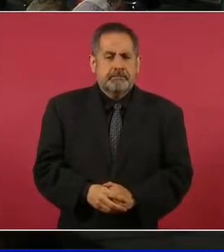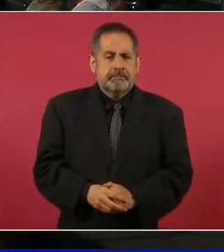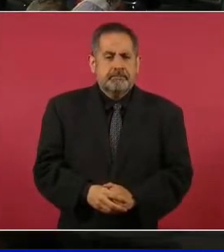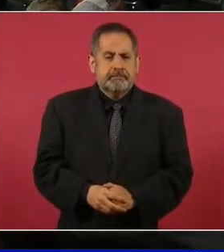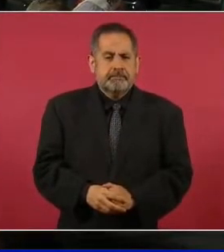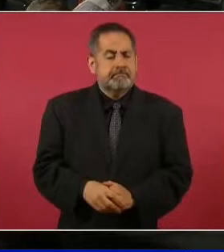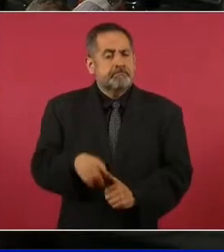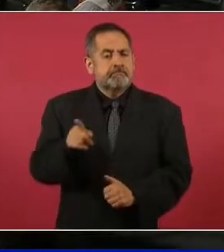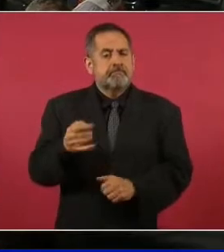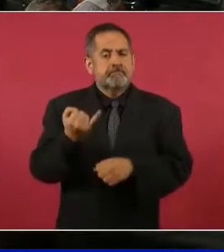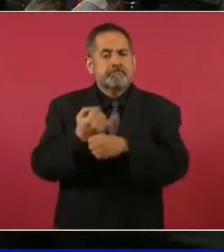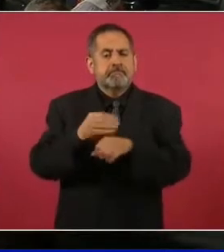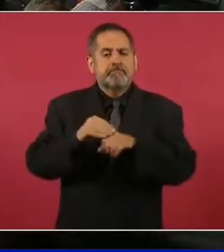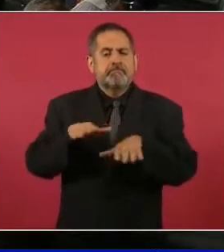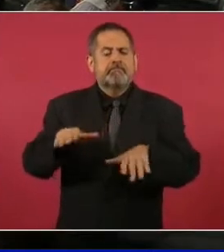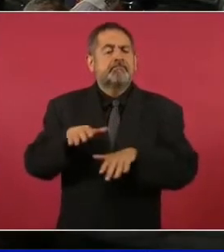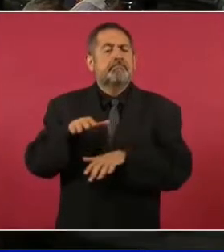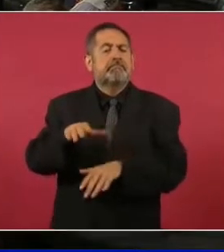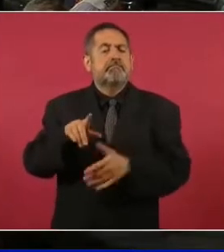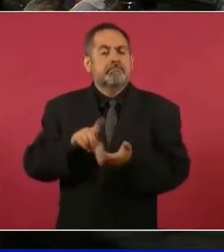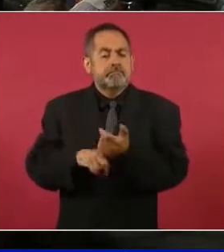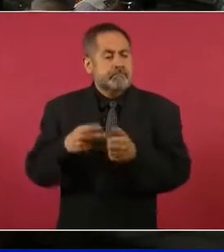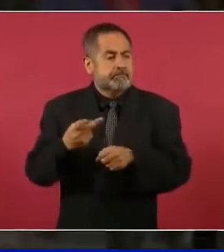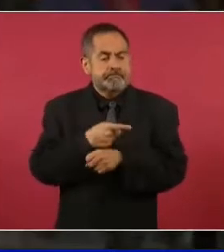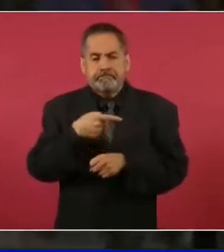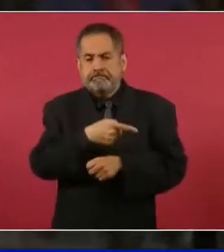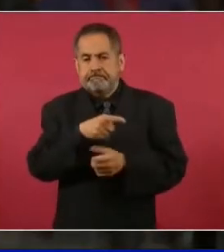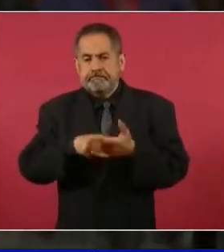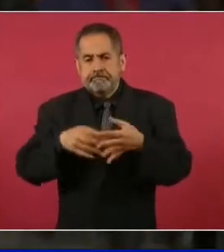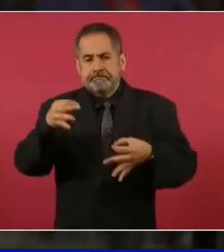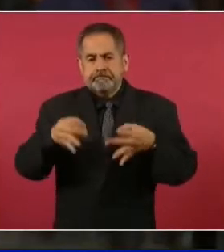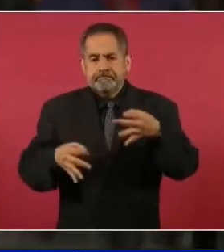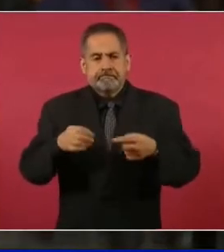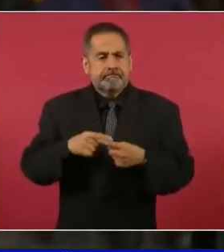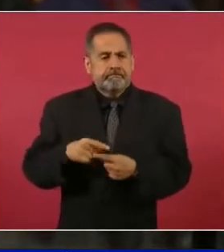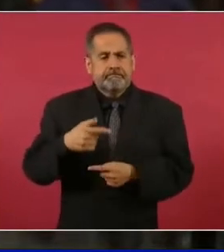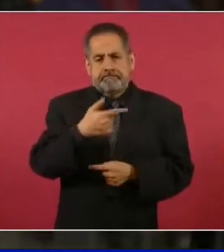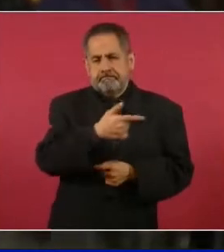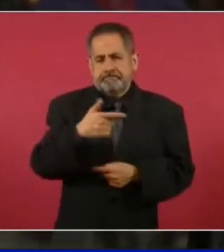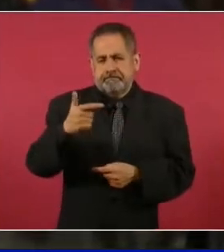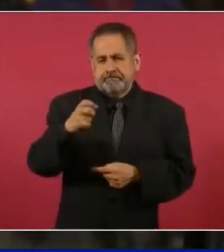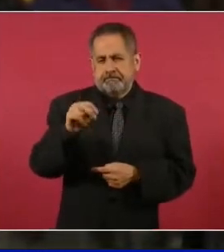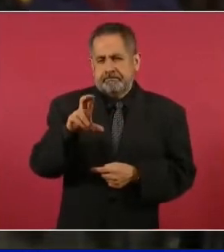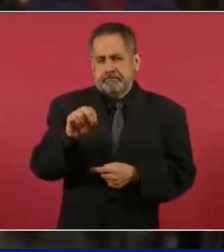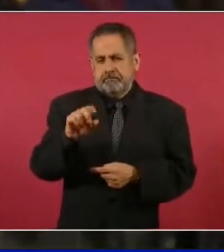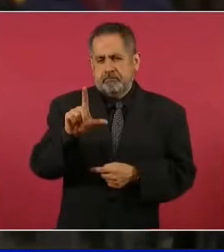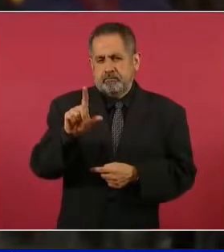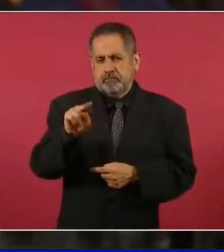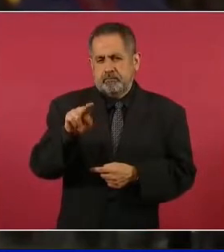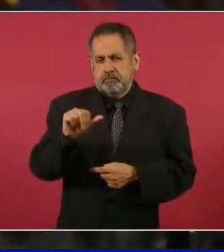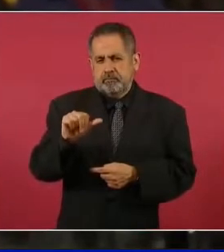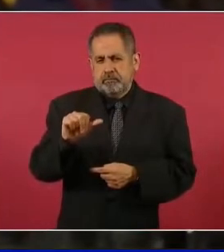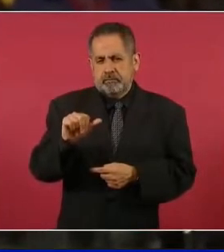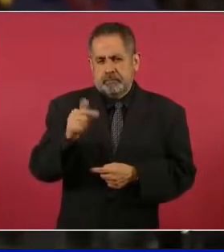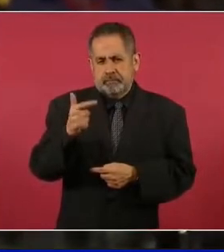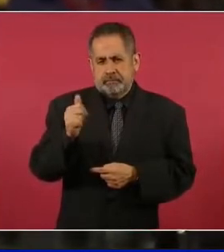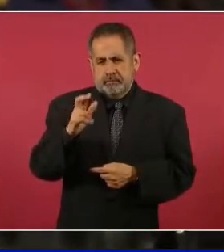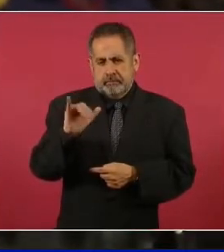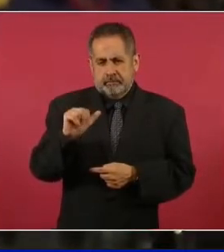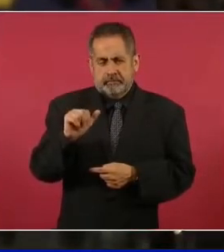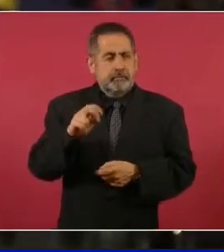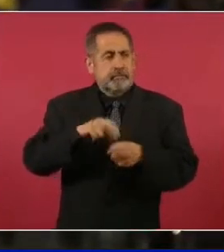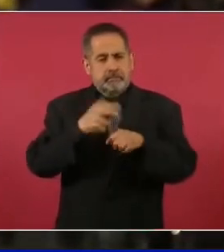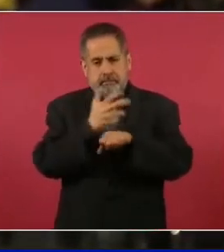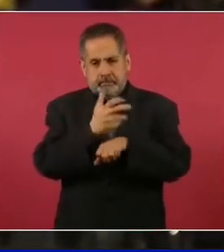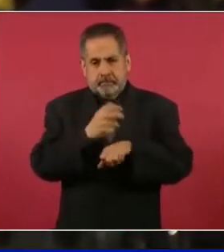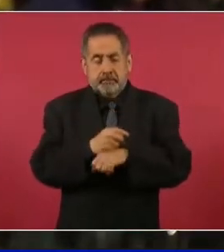Esta información que se da en el marco del proceso judicial que se está siguiendo en contra de Genaro García Luna en Estados Unidos, surge un testimonio